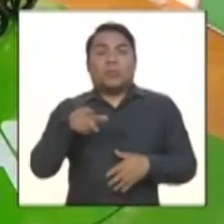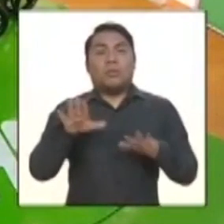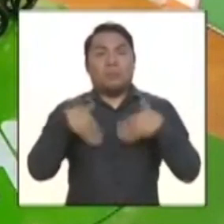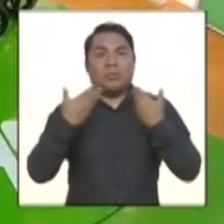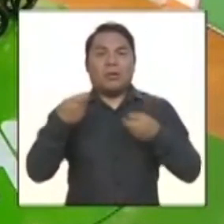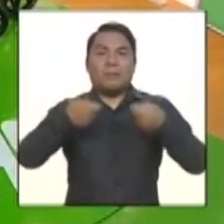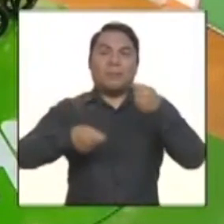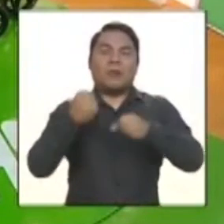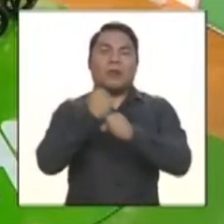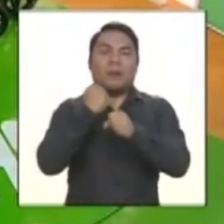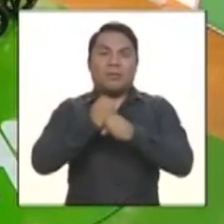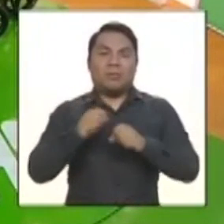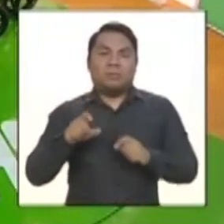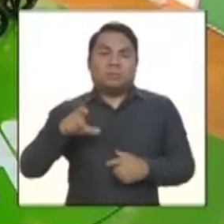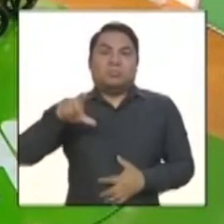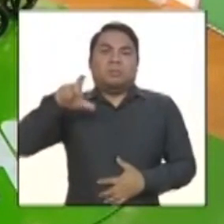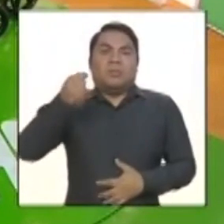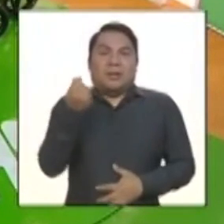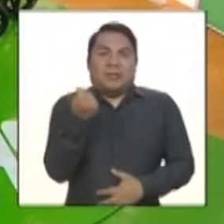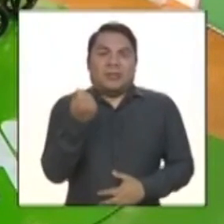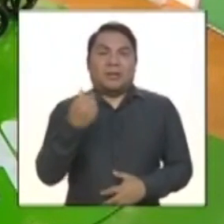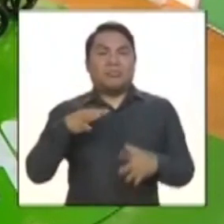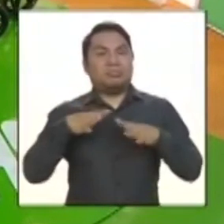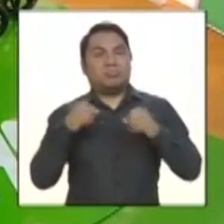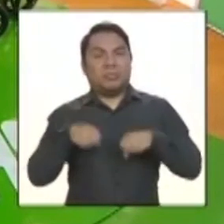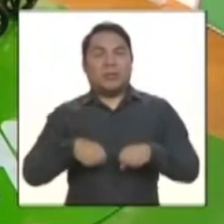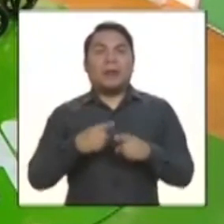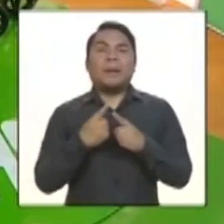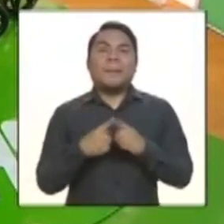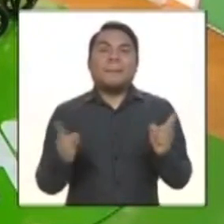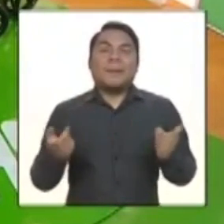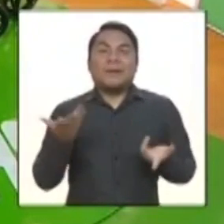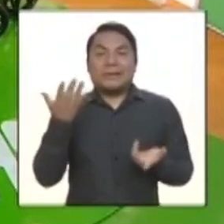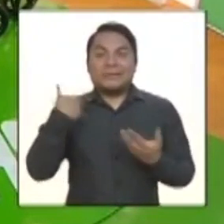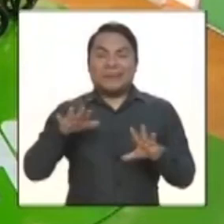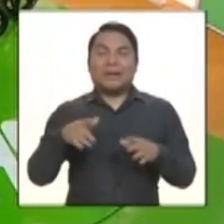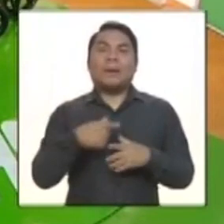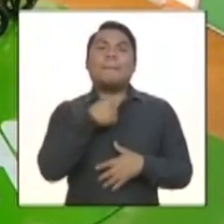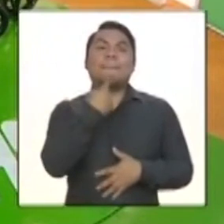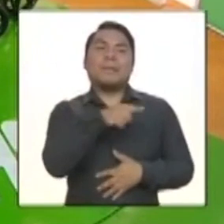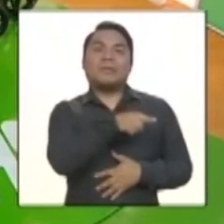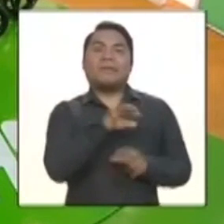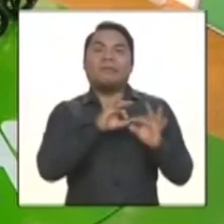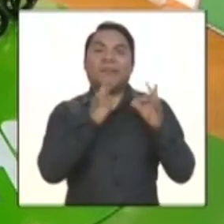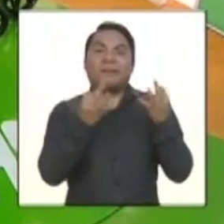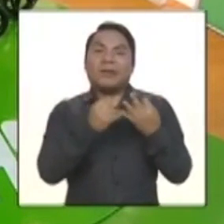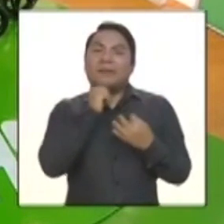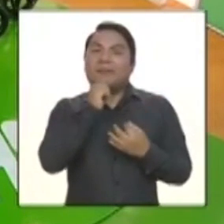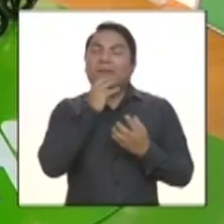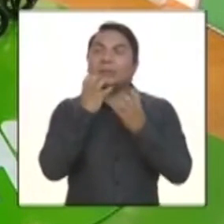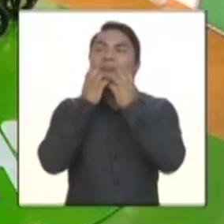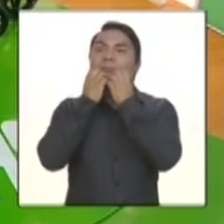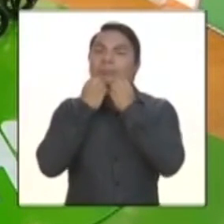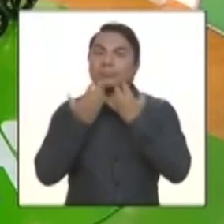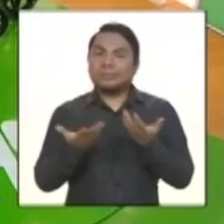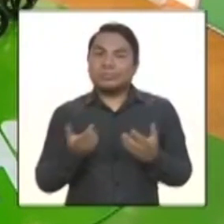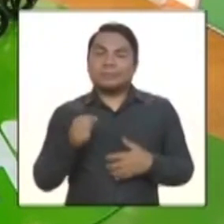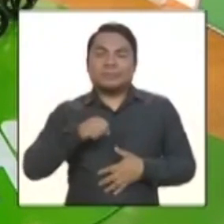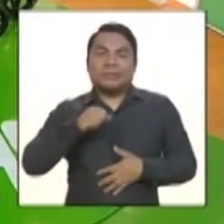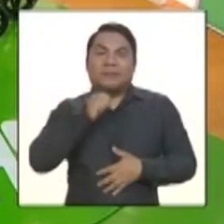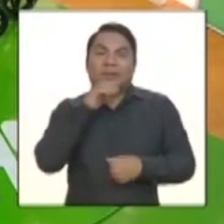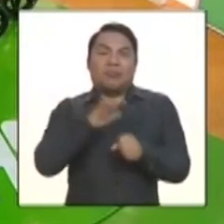dinero, el trabajo, la familia, que puedes comenzar la IAI, pero la de acá, de tu país originario, ¿no?